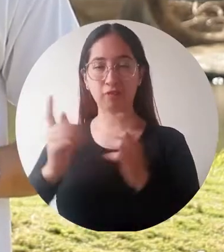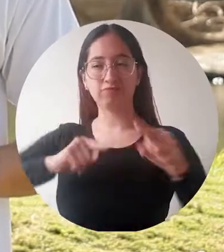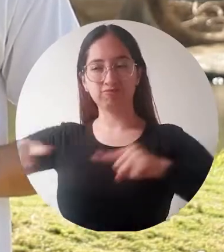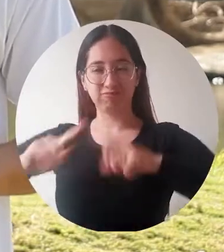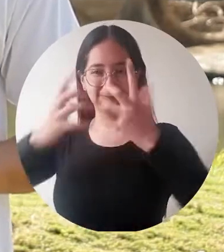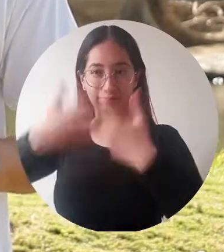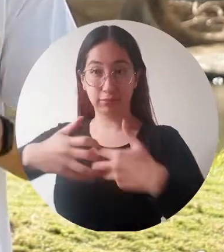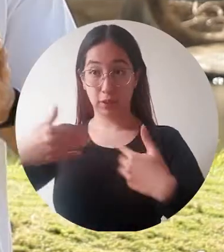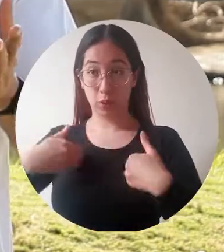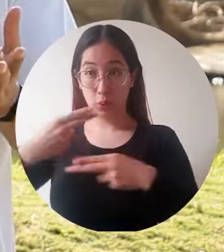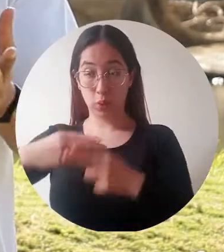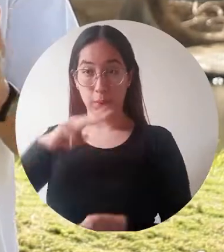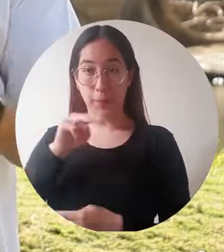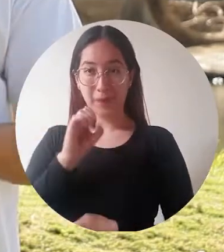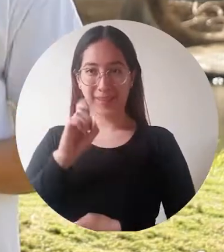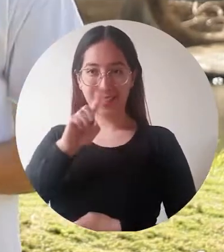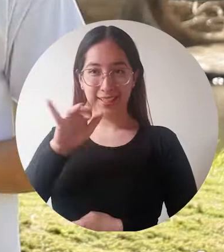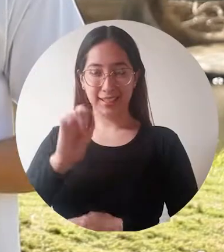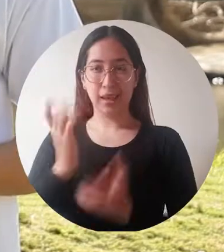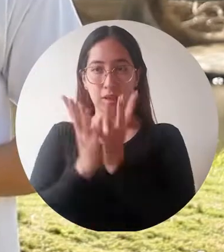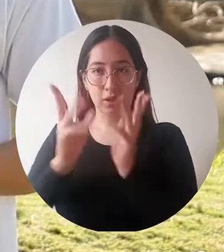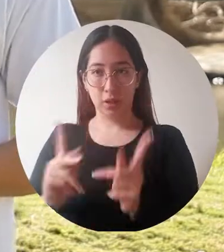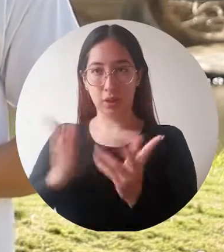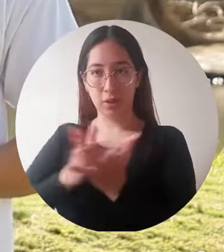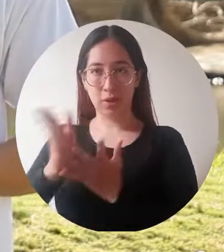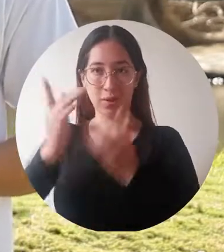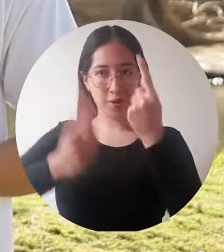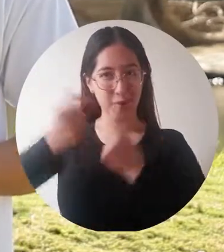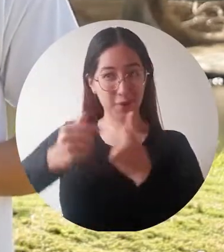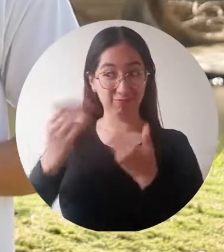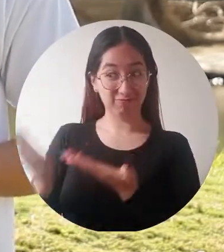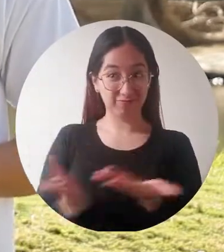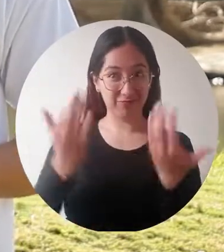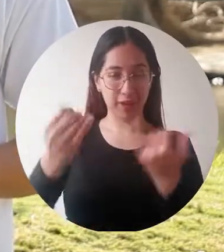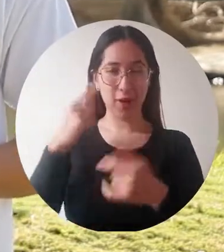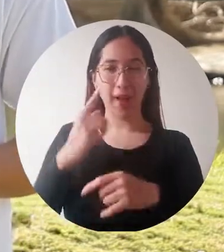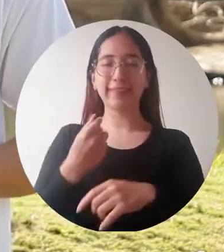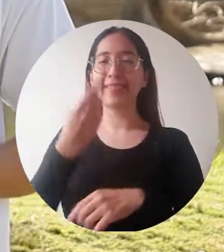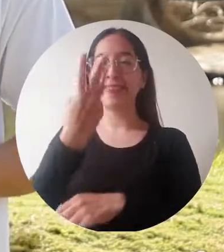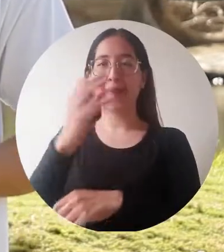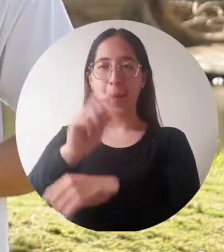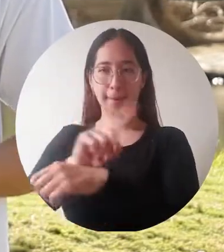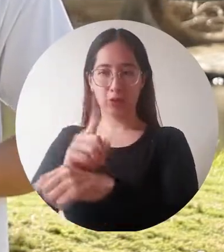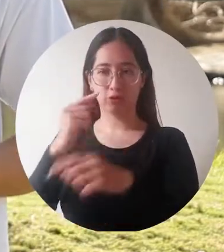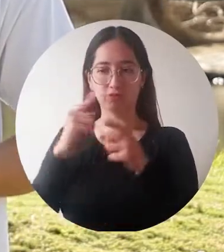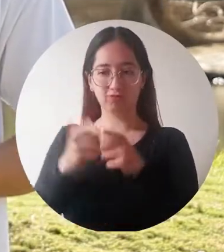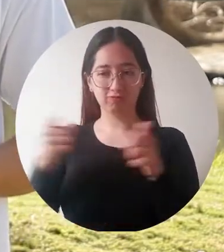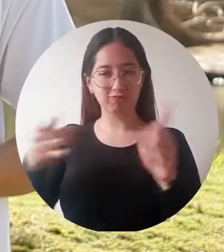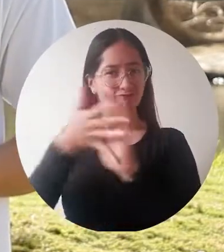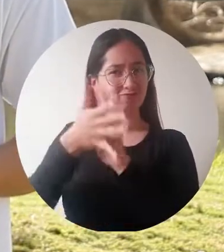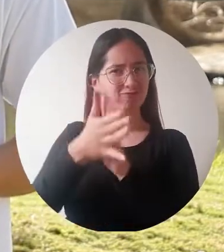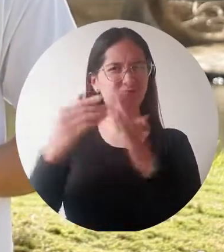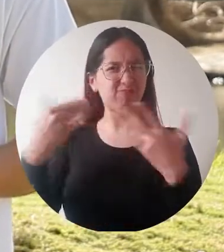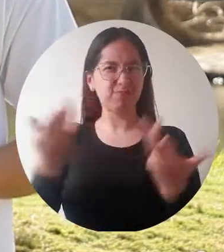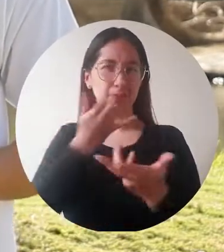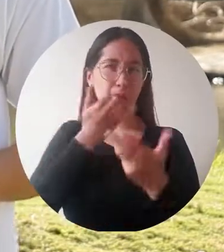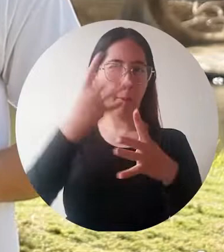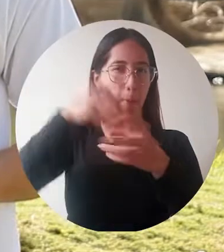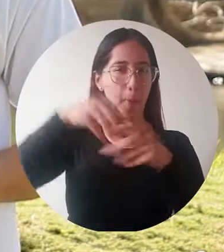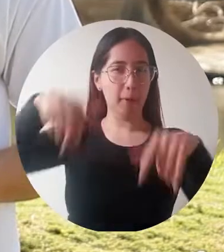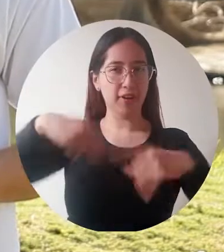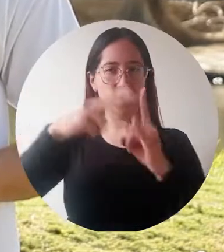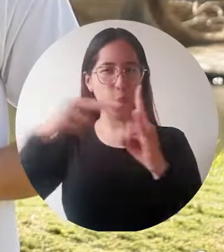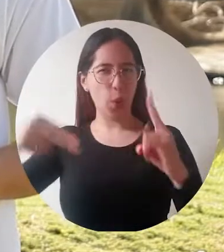administración de empresas. Y yo soy Moisés San Juanelo, estudiante del programa de economía. Los invitamos a que nos acompañen durante los siguientes 30